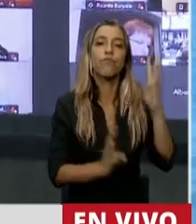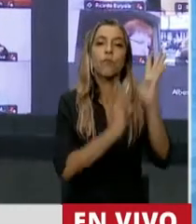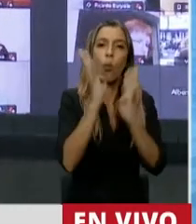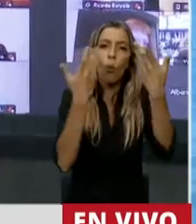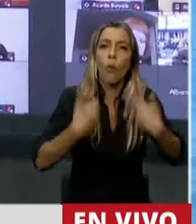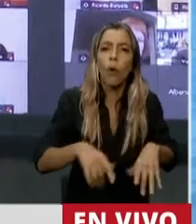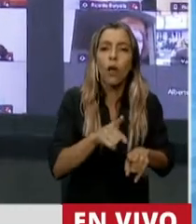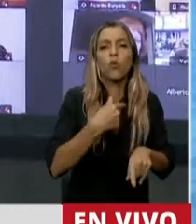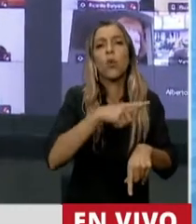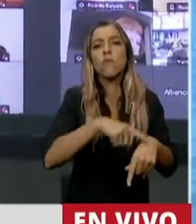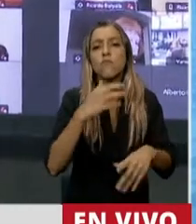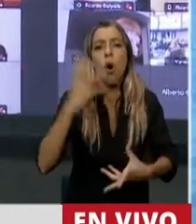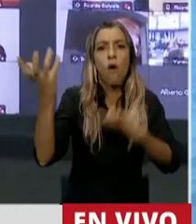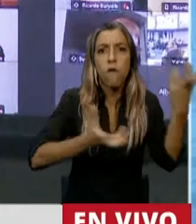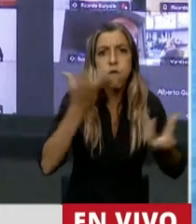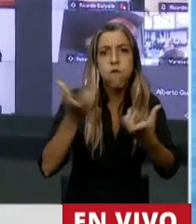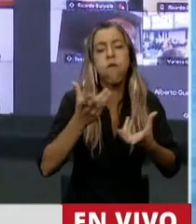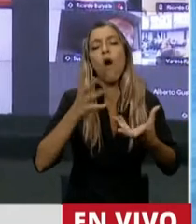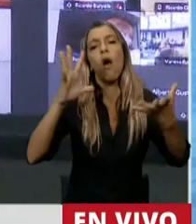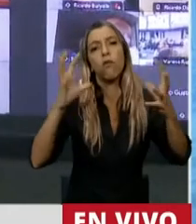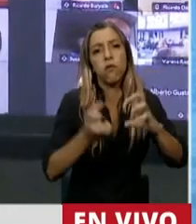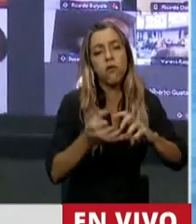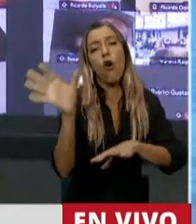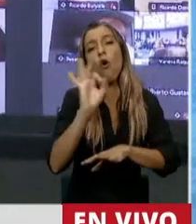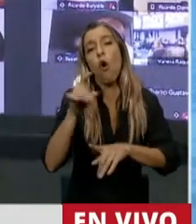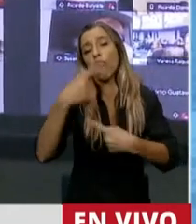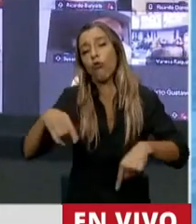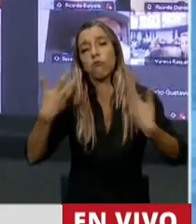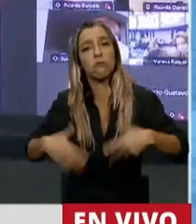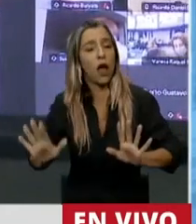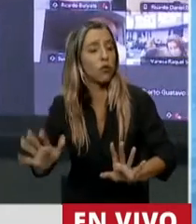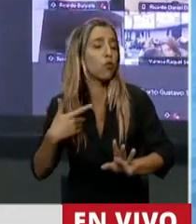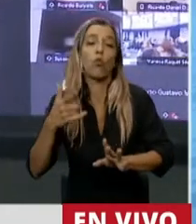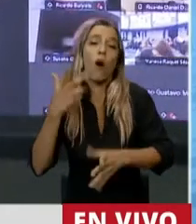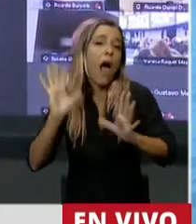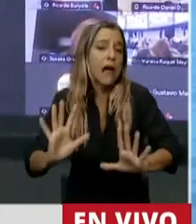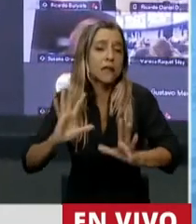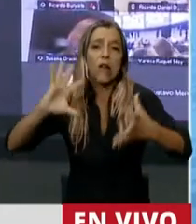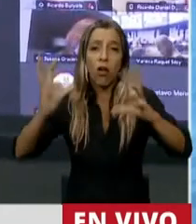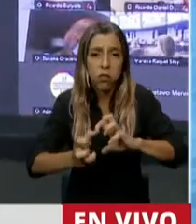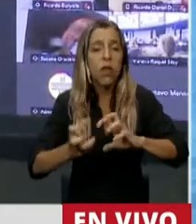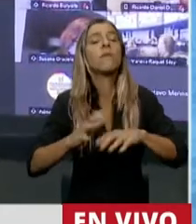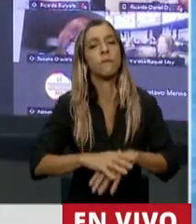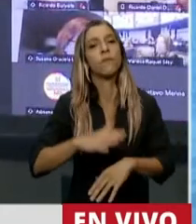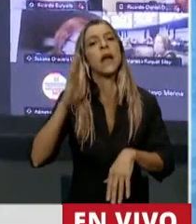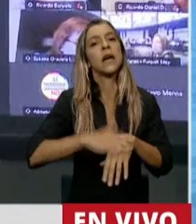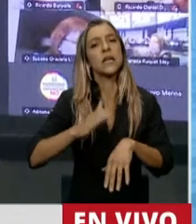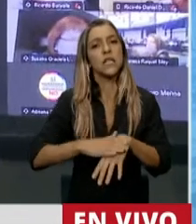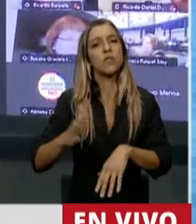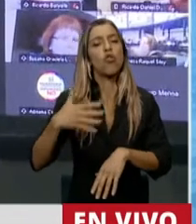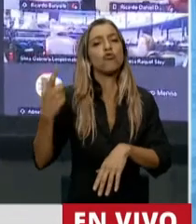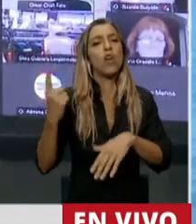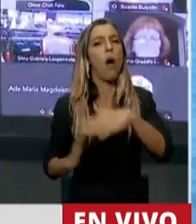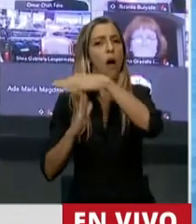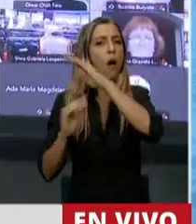nativo que hayan sido afectados por incendios o por otros eventos naturales o antrópicos que lo hubieran degradado, corresponde a la autoridad de aplicación